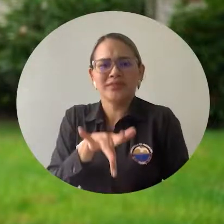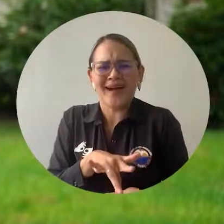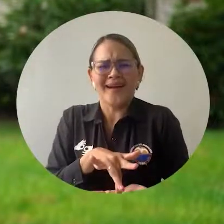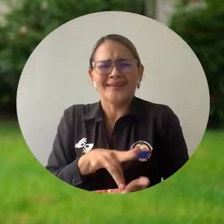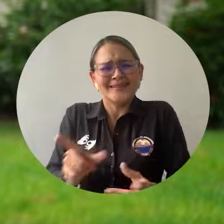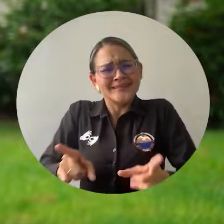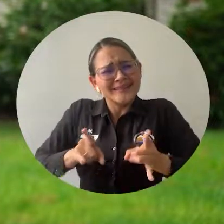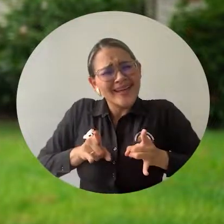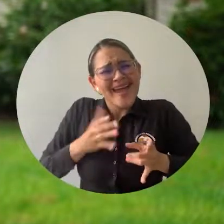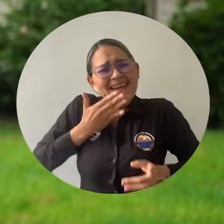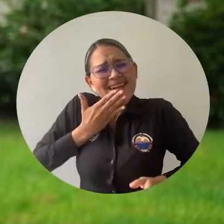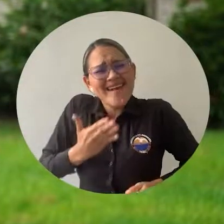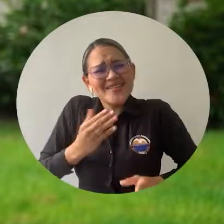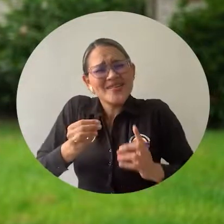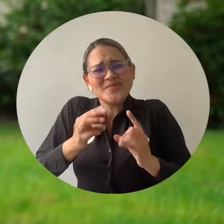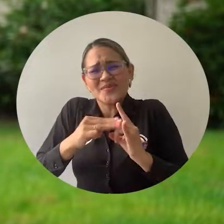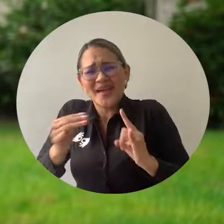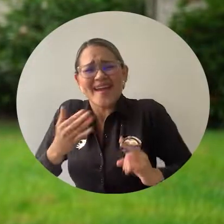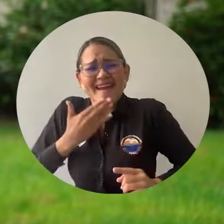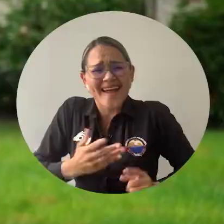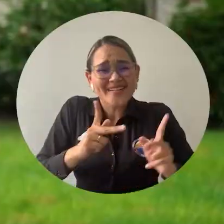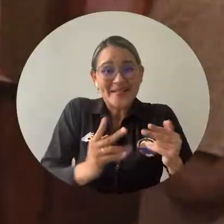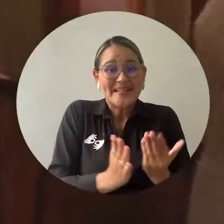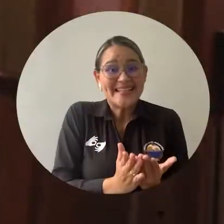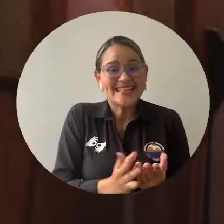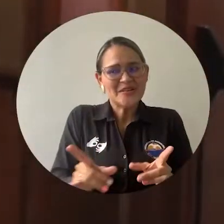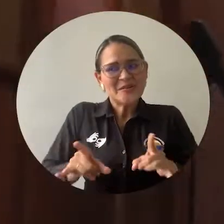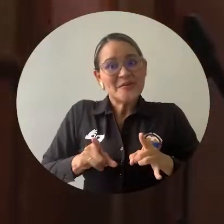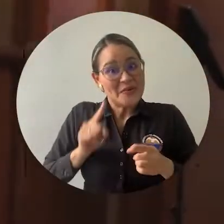agradecimiento de todos sus estudiantes y de la institución.